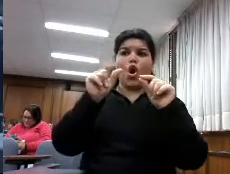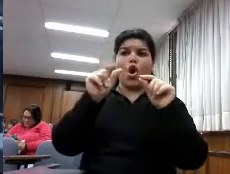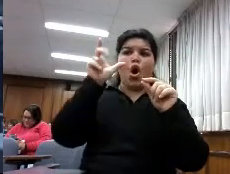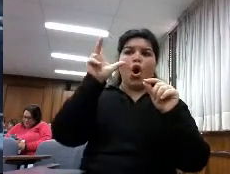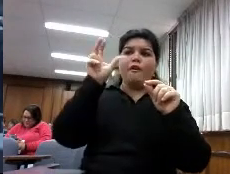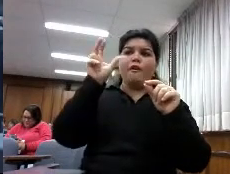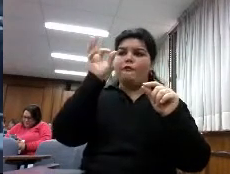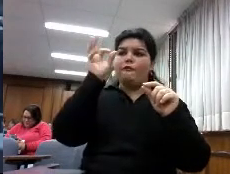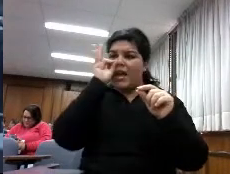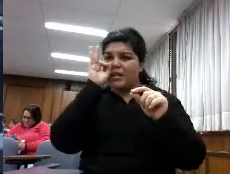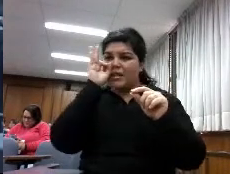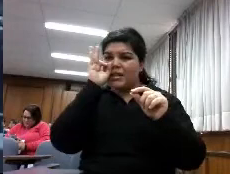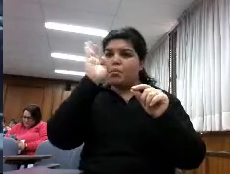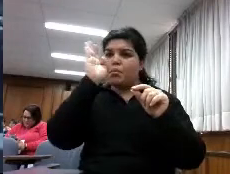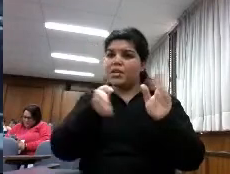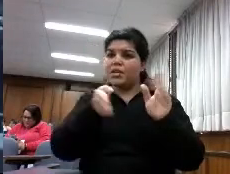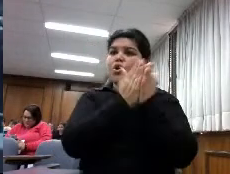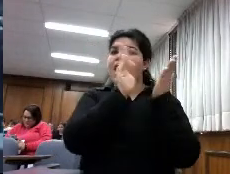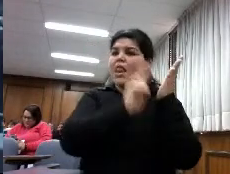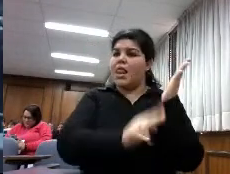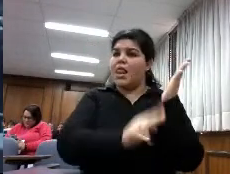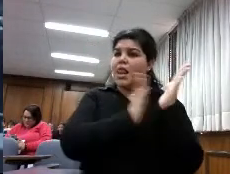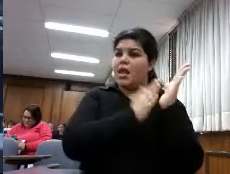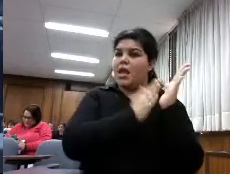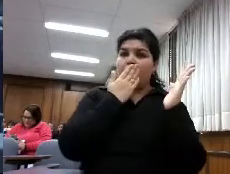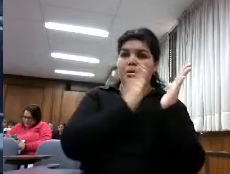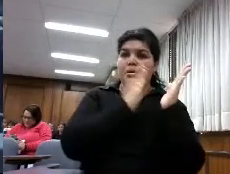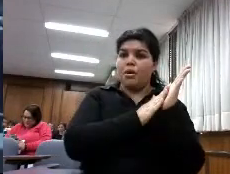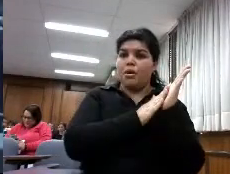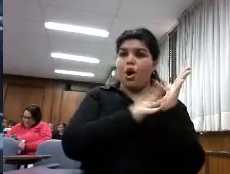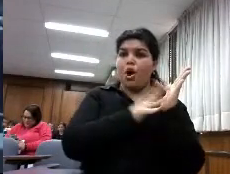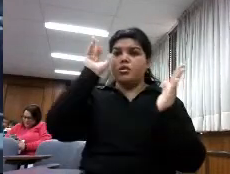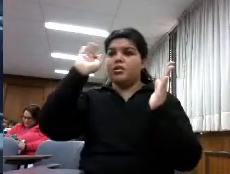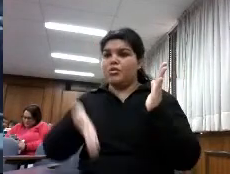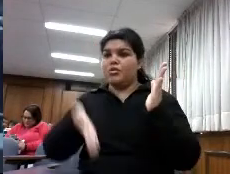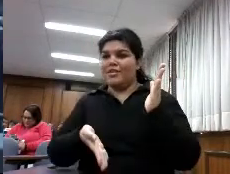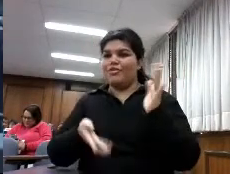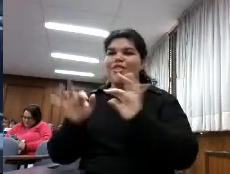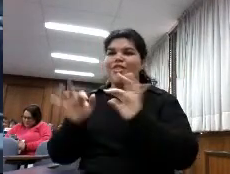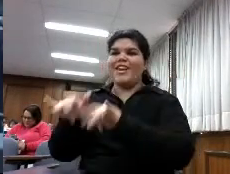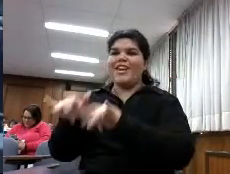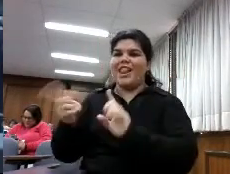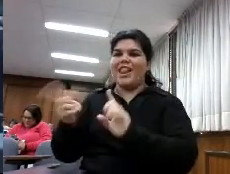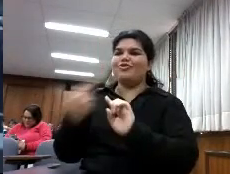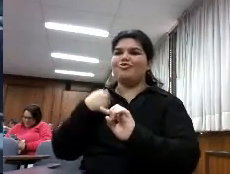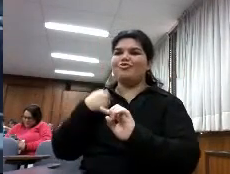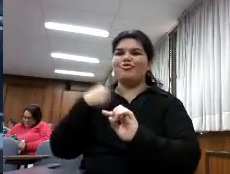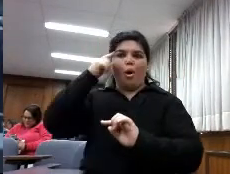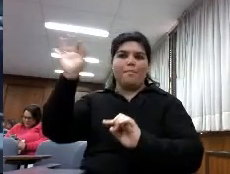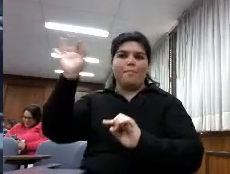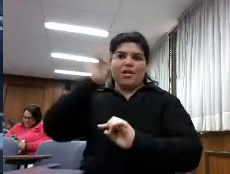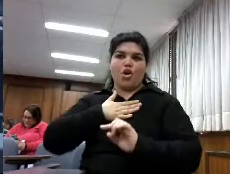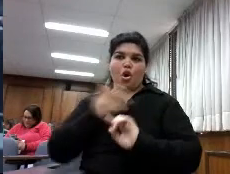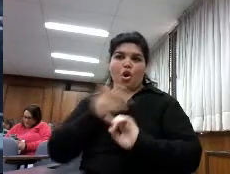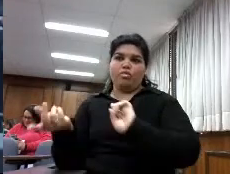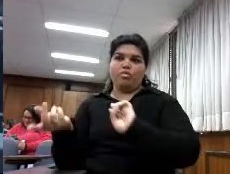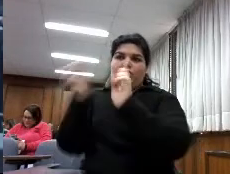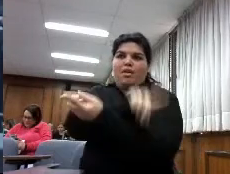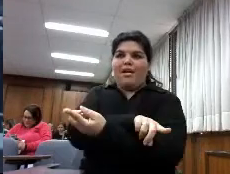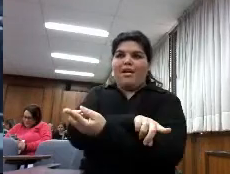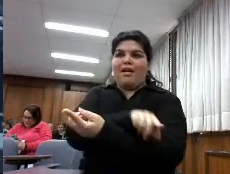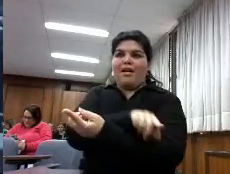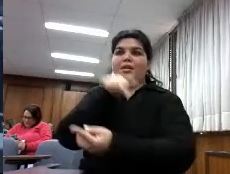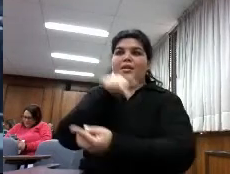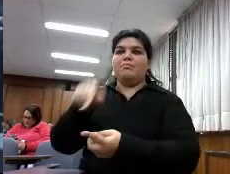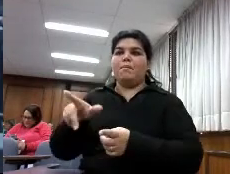son solo lectores impresos y el 80% lector digital le depende del concepto como tomes si se trata de leer